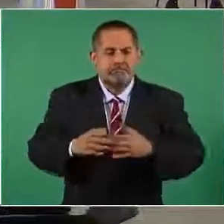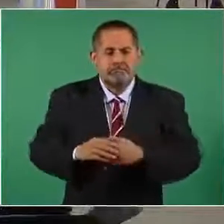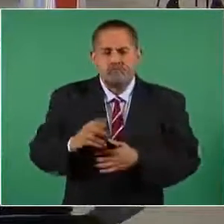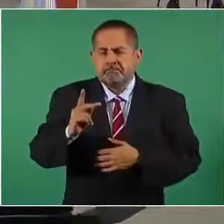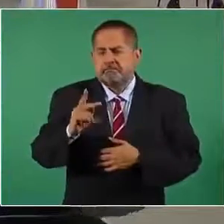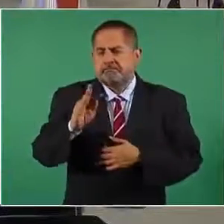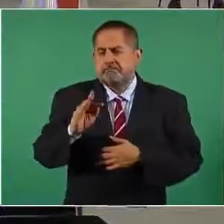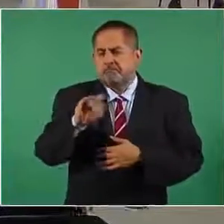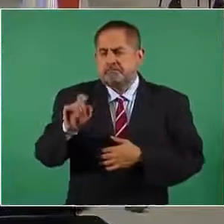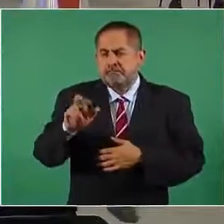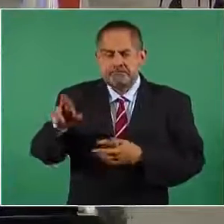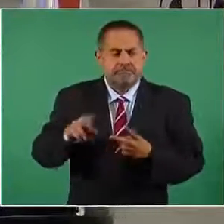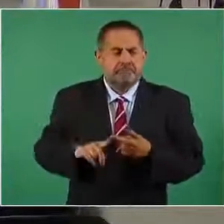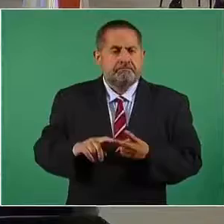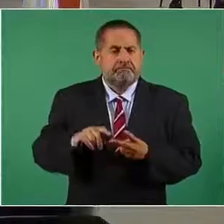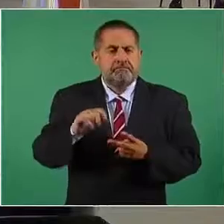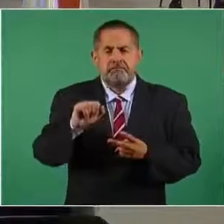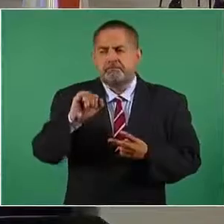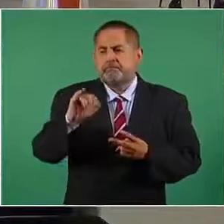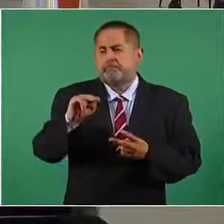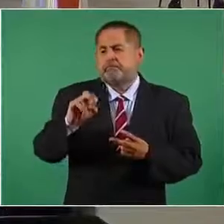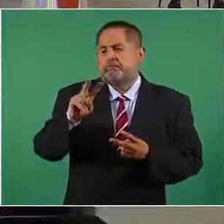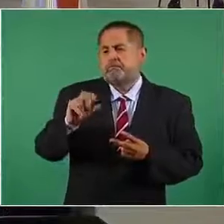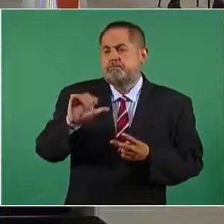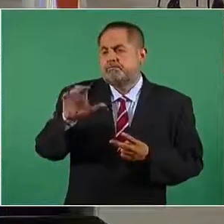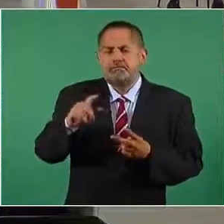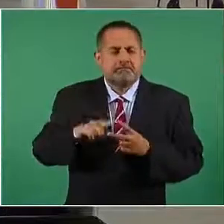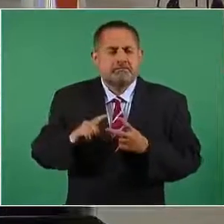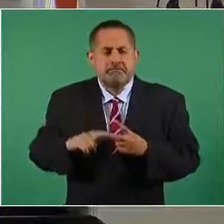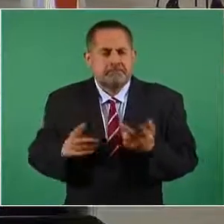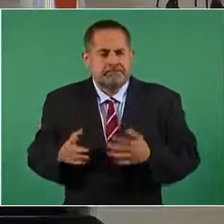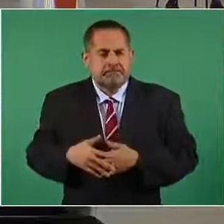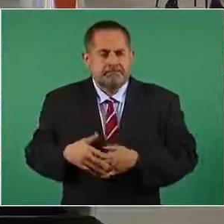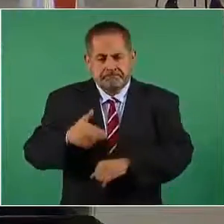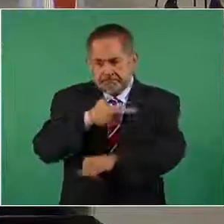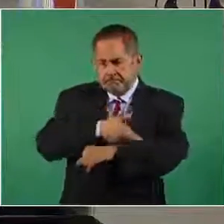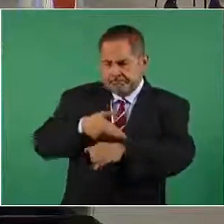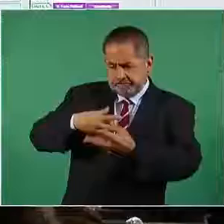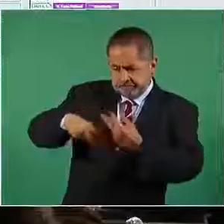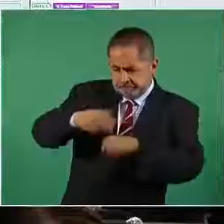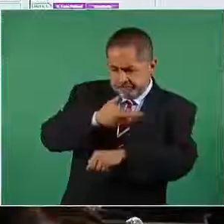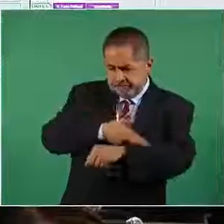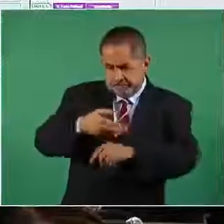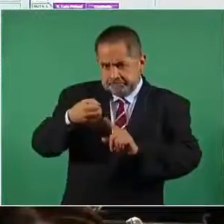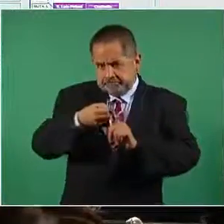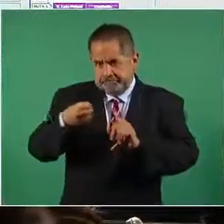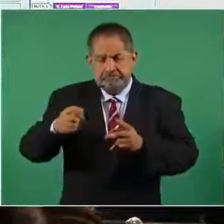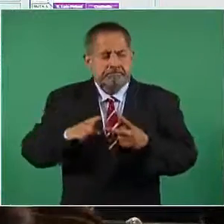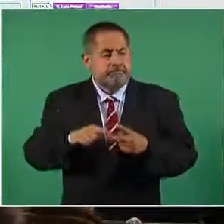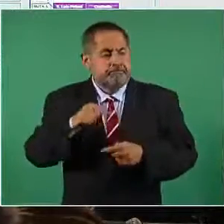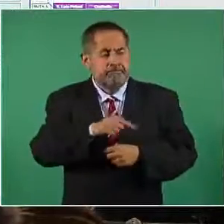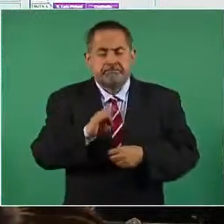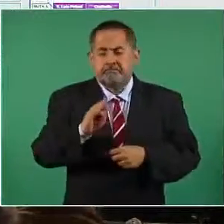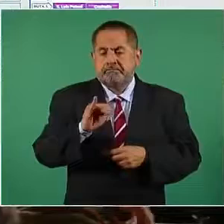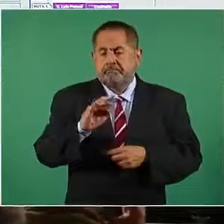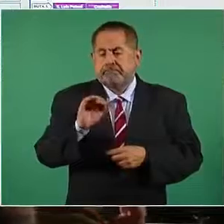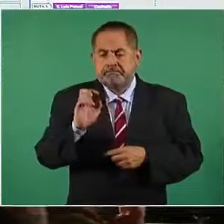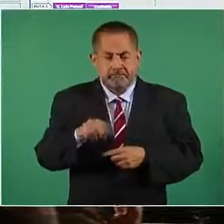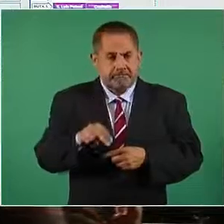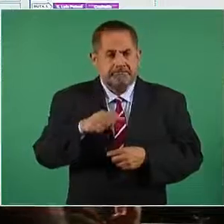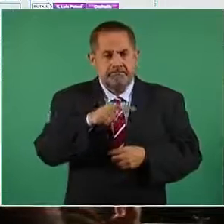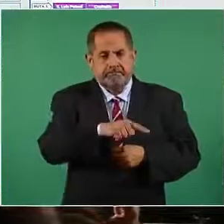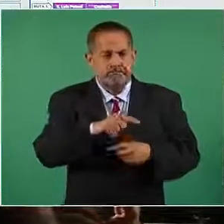y Sinovac. Se reorganizaron, se lotificaron en lo que es Virmex e Incán